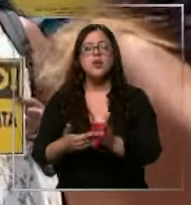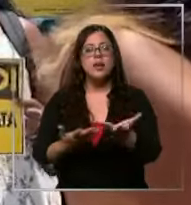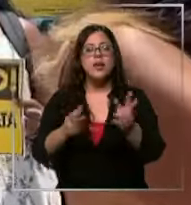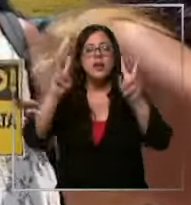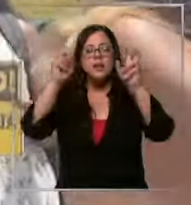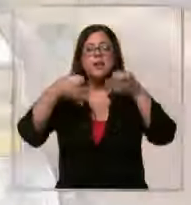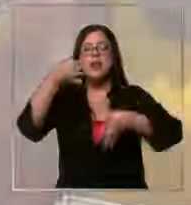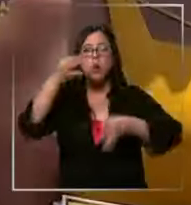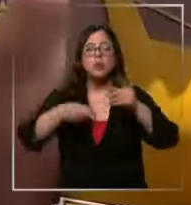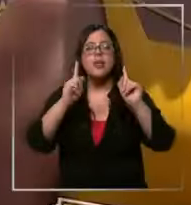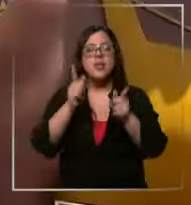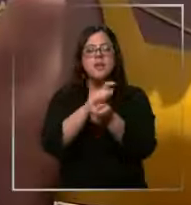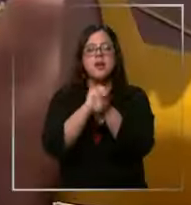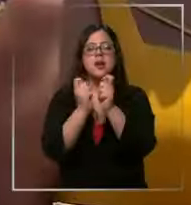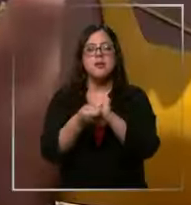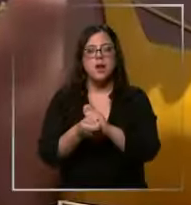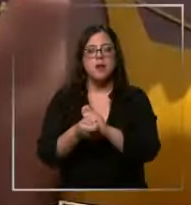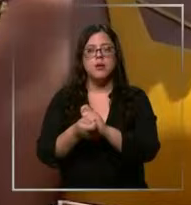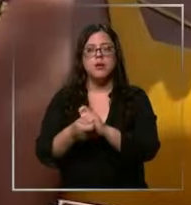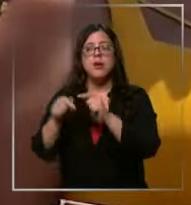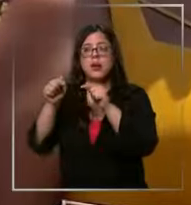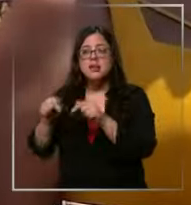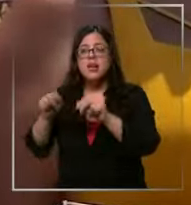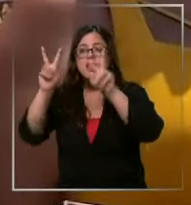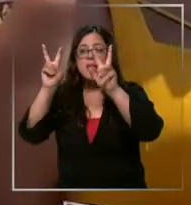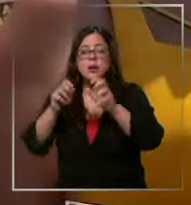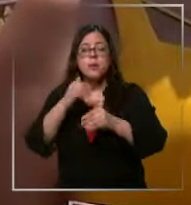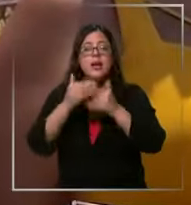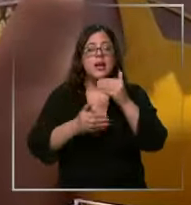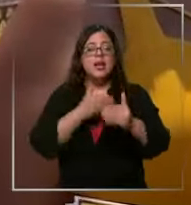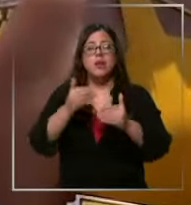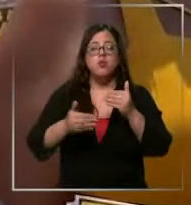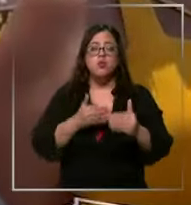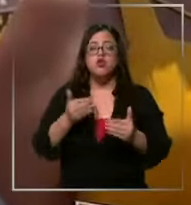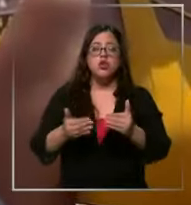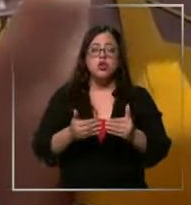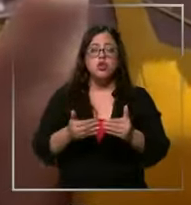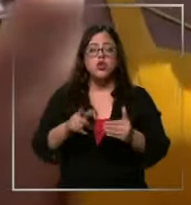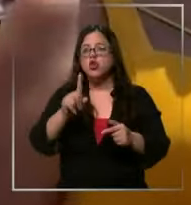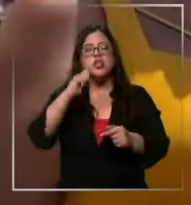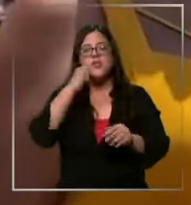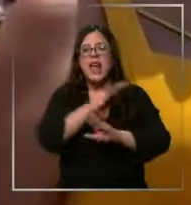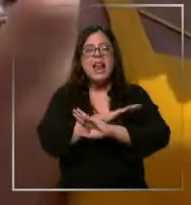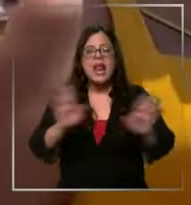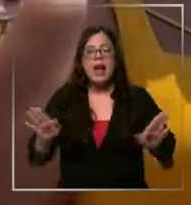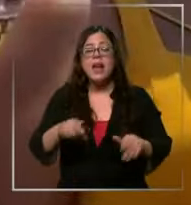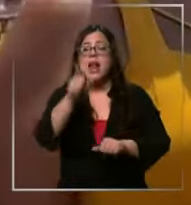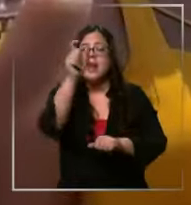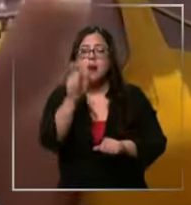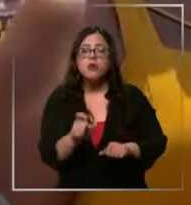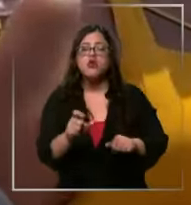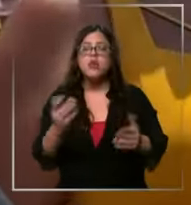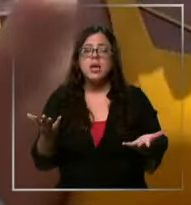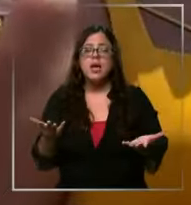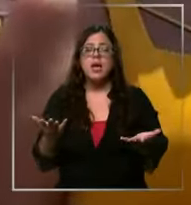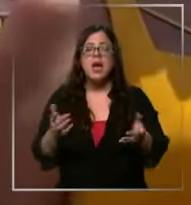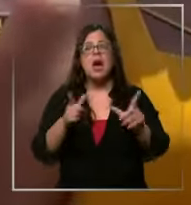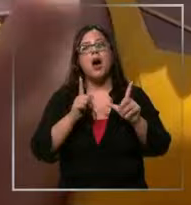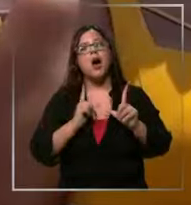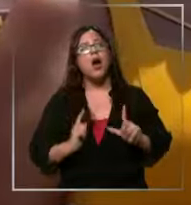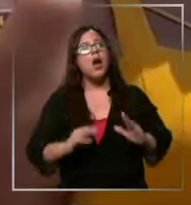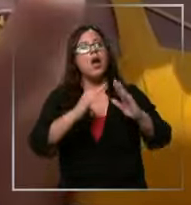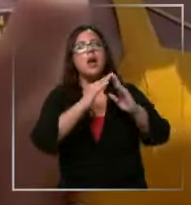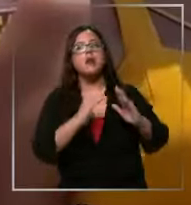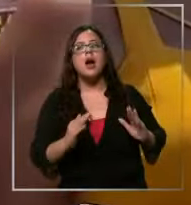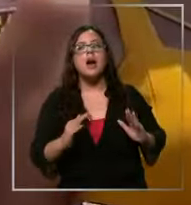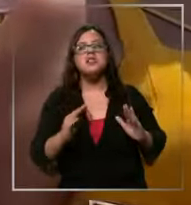justicia debe cambiar. Y llevar adelante todo ese proceso no vale nada porque la persona puede descansar en su casa como